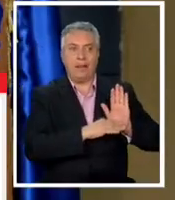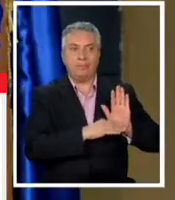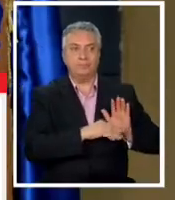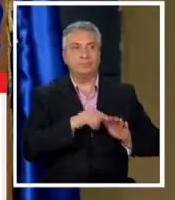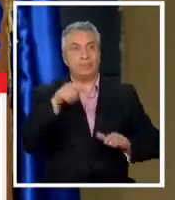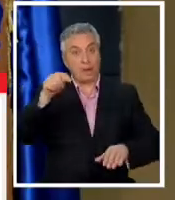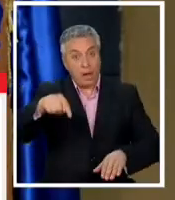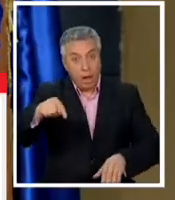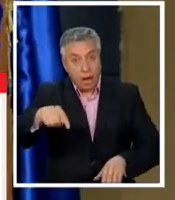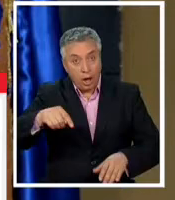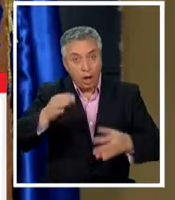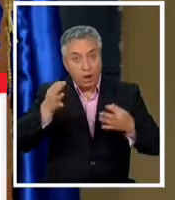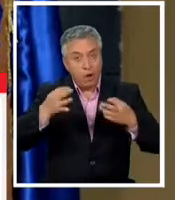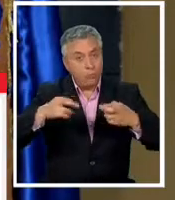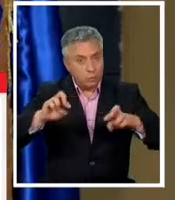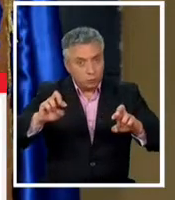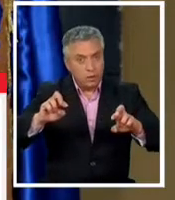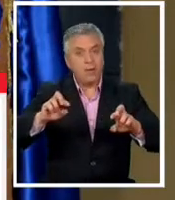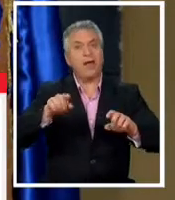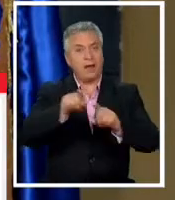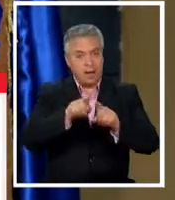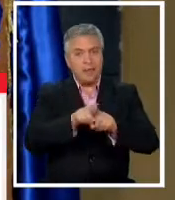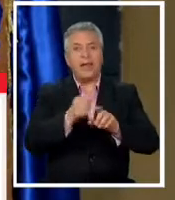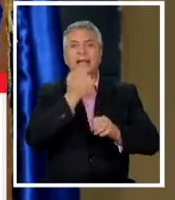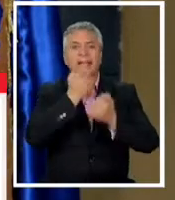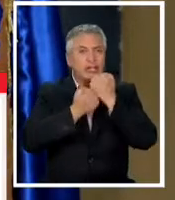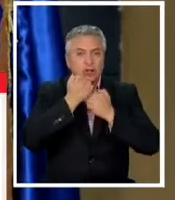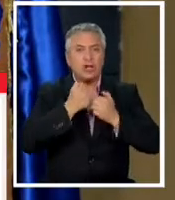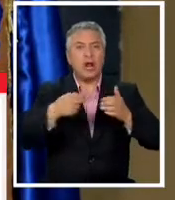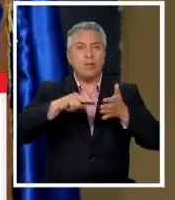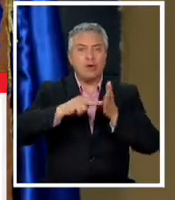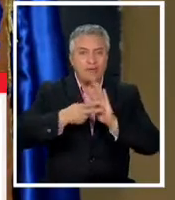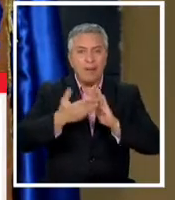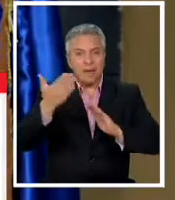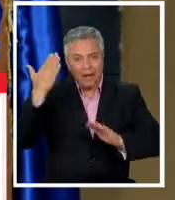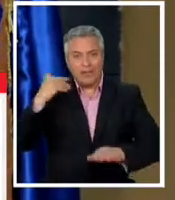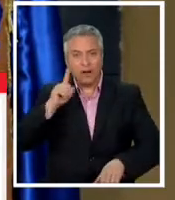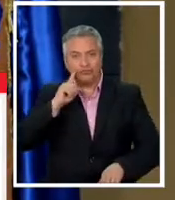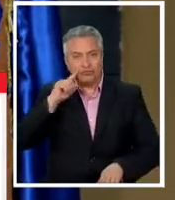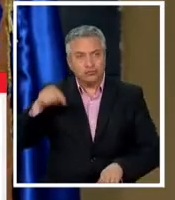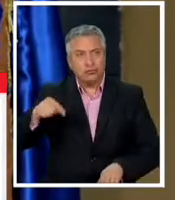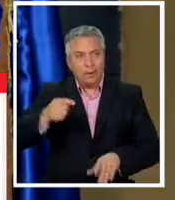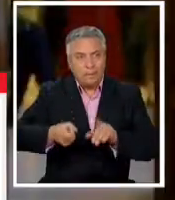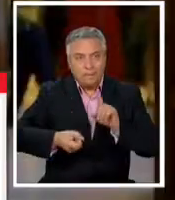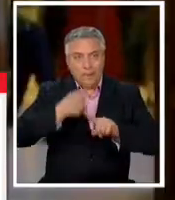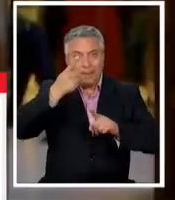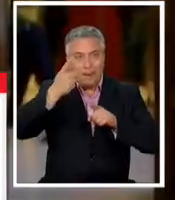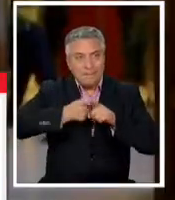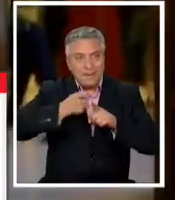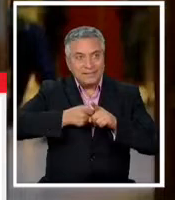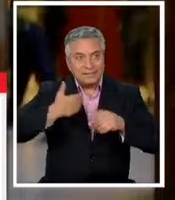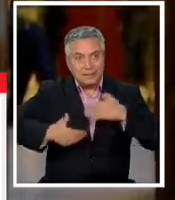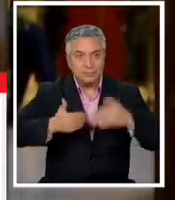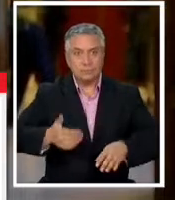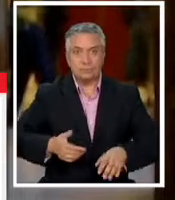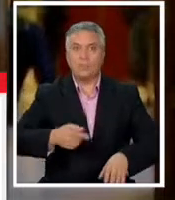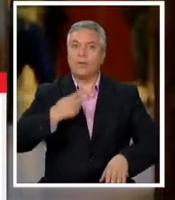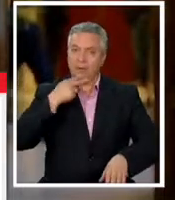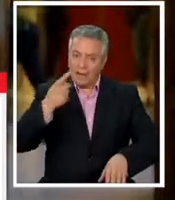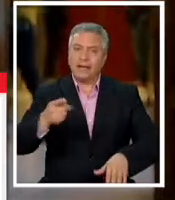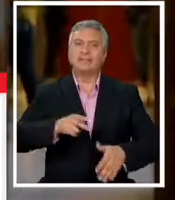atrás los errores, los problemas que hubieron en los primeros meses de instalación. Que haya de verdad